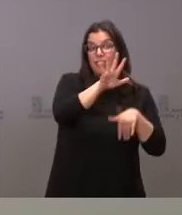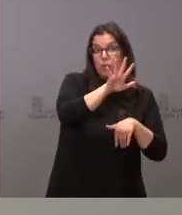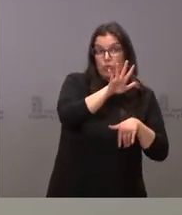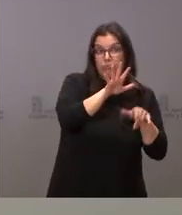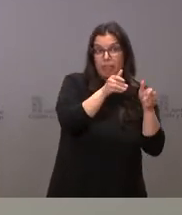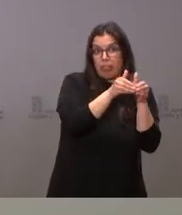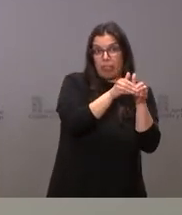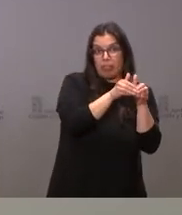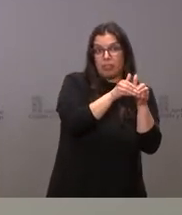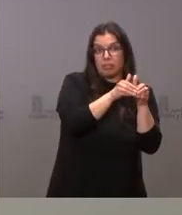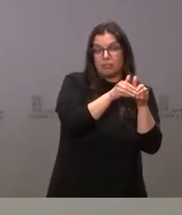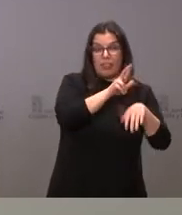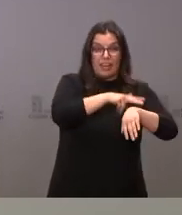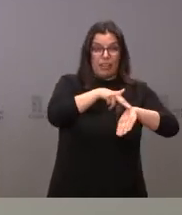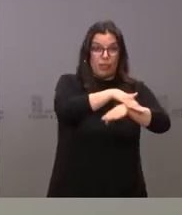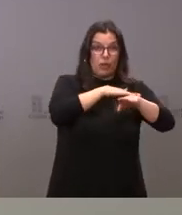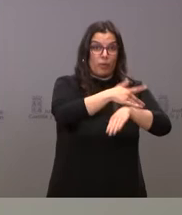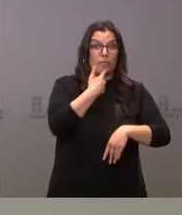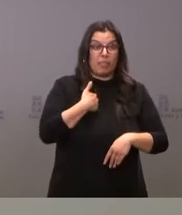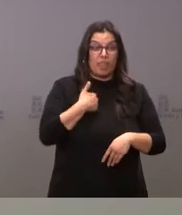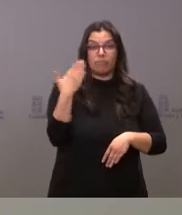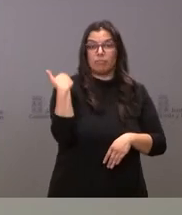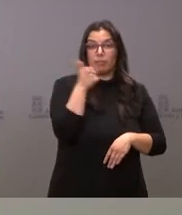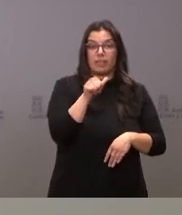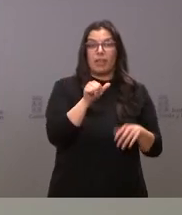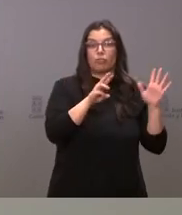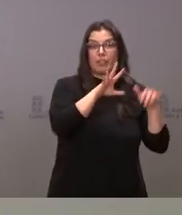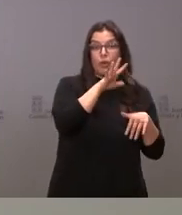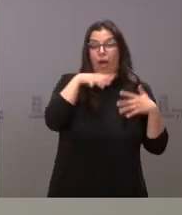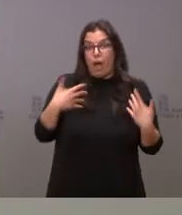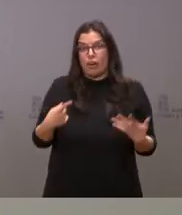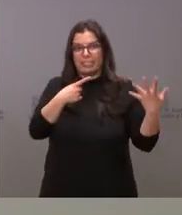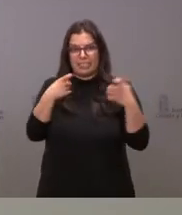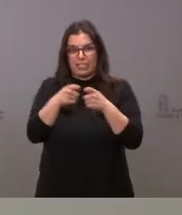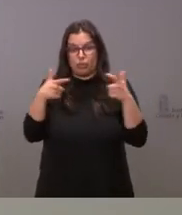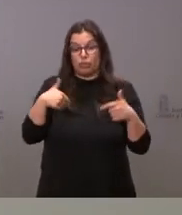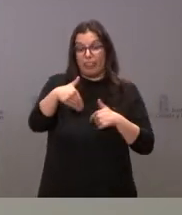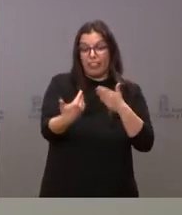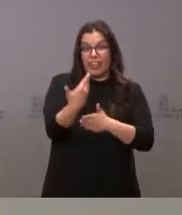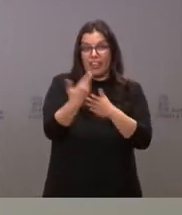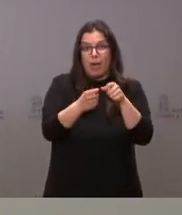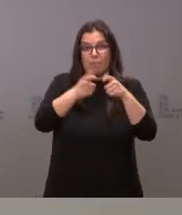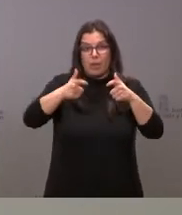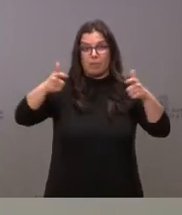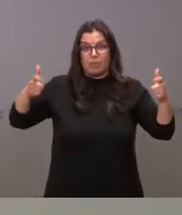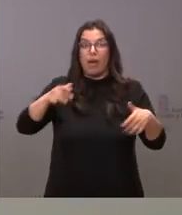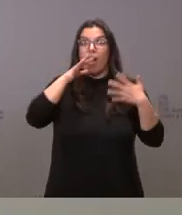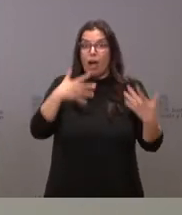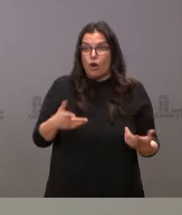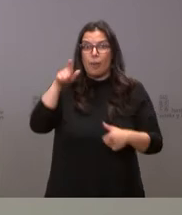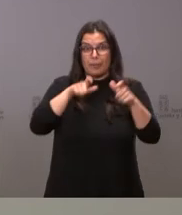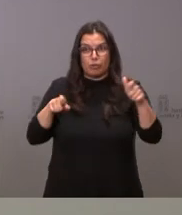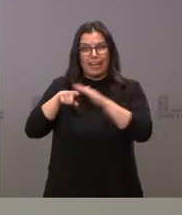dato que la delegación del Gobierno nos podía aportar. Son 600 y van a ser más en los próximos días porque muchas personas están ahora tramitando